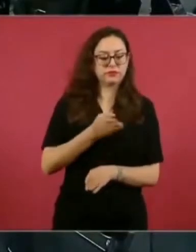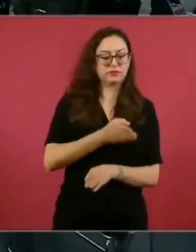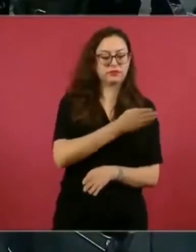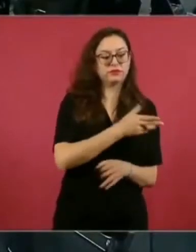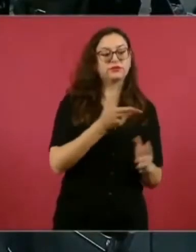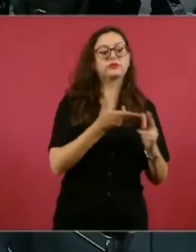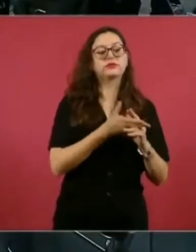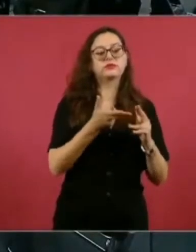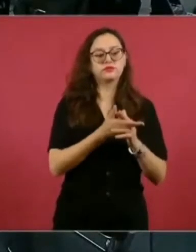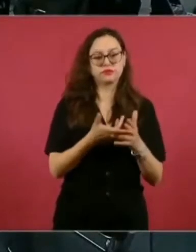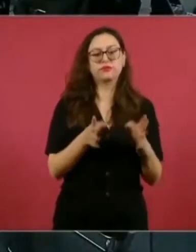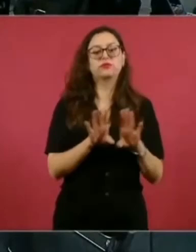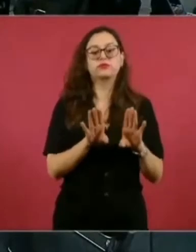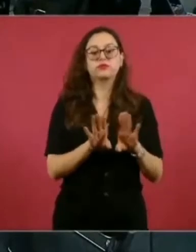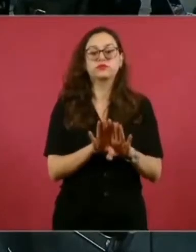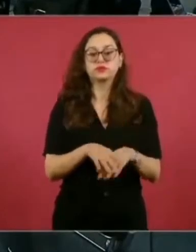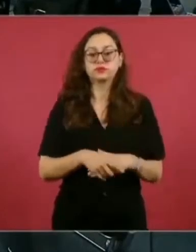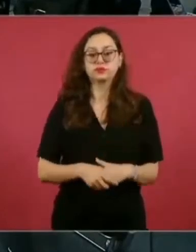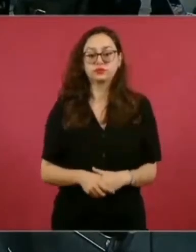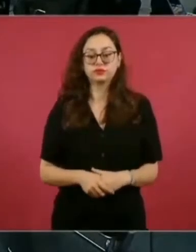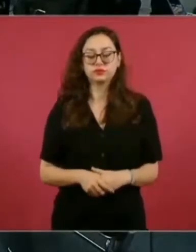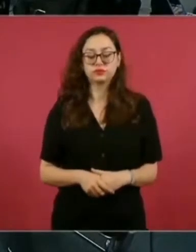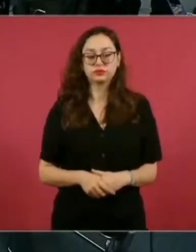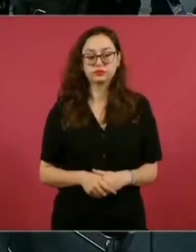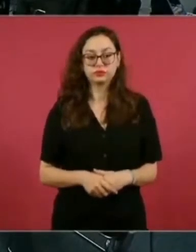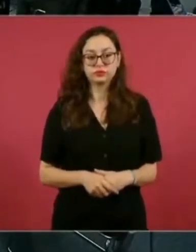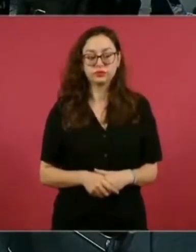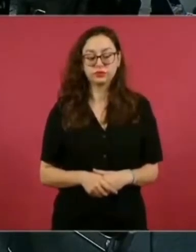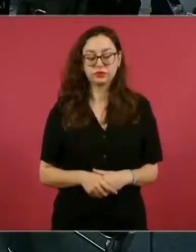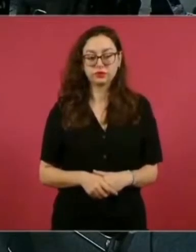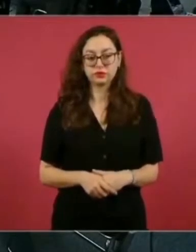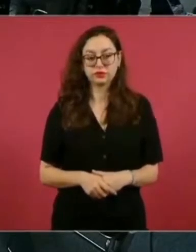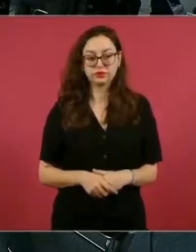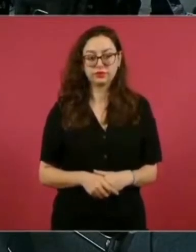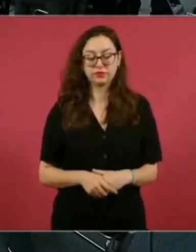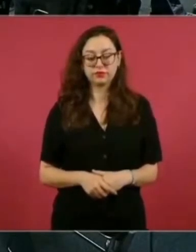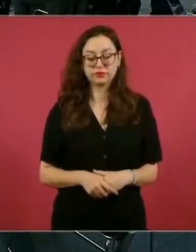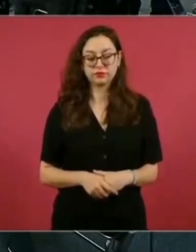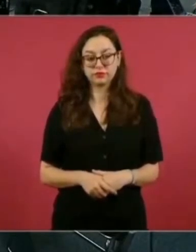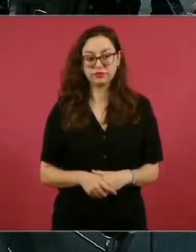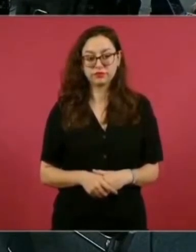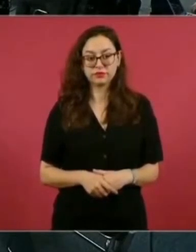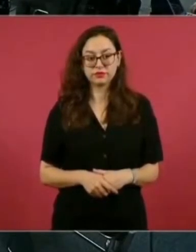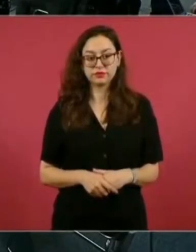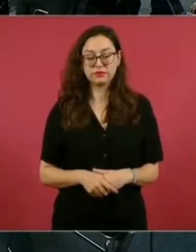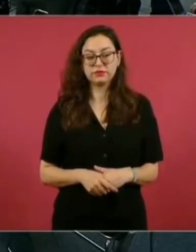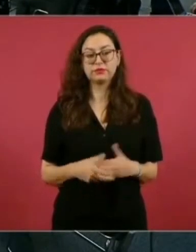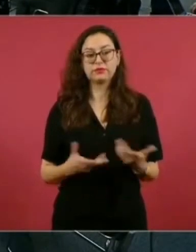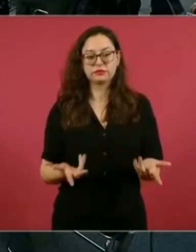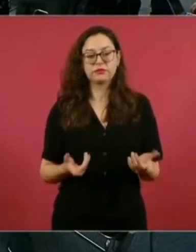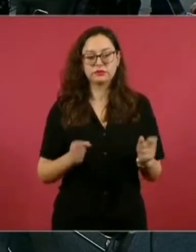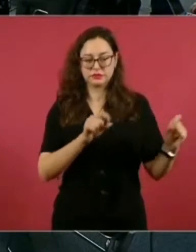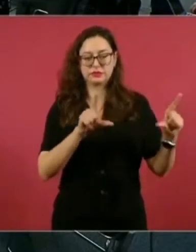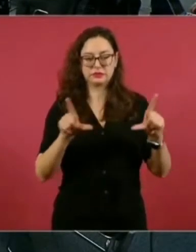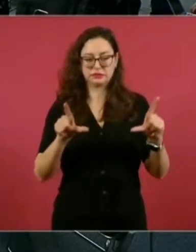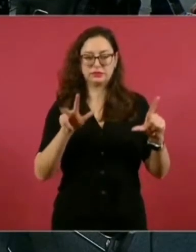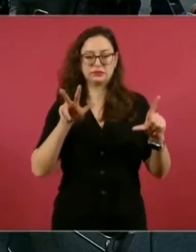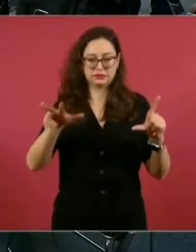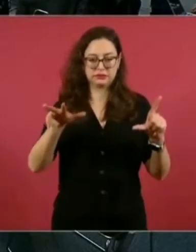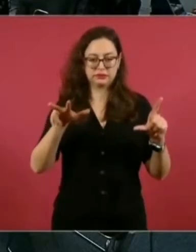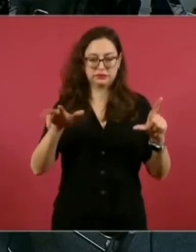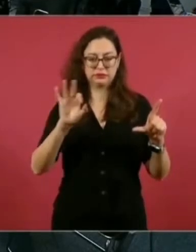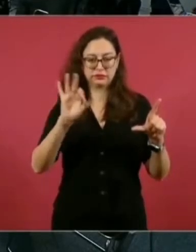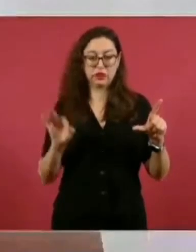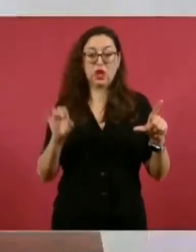18, pero la que vimos hoy ya es